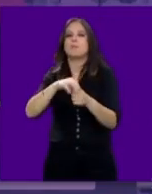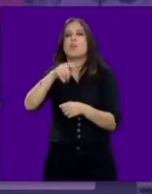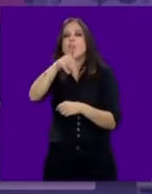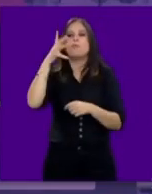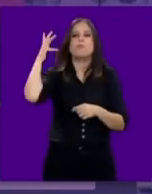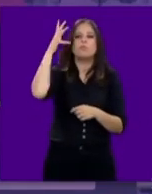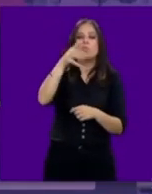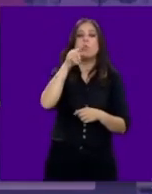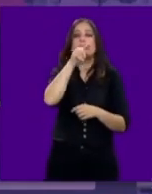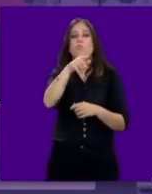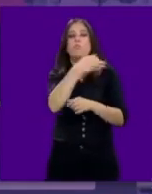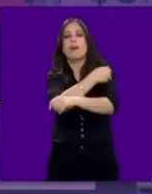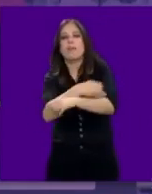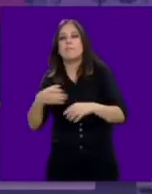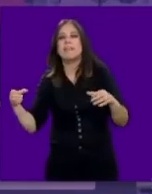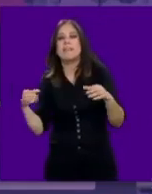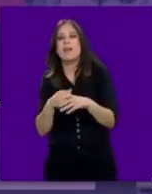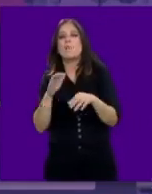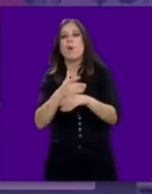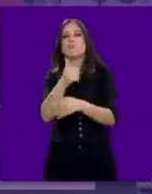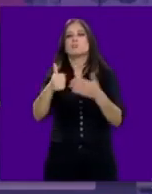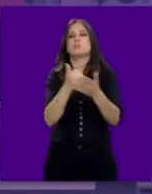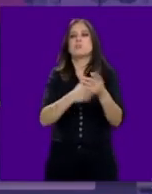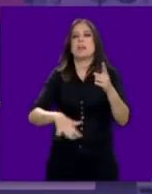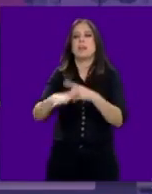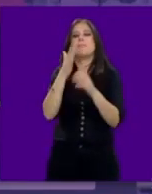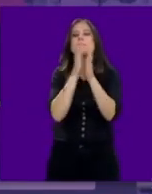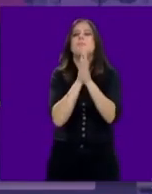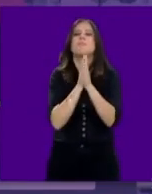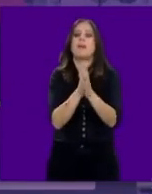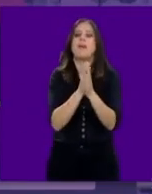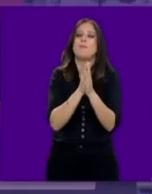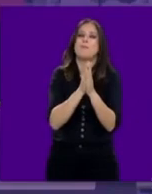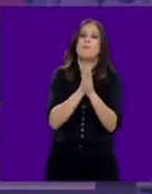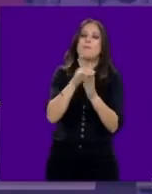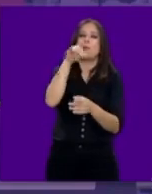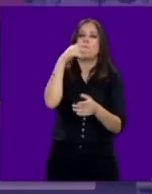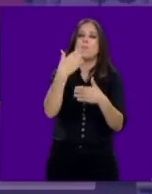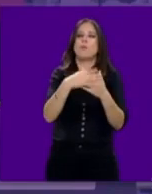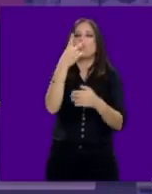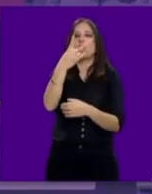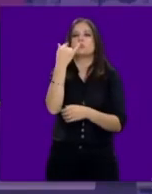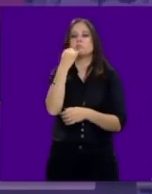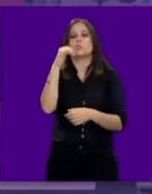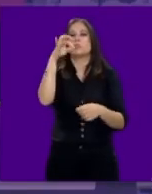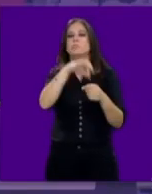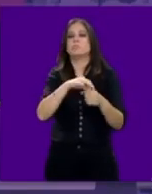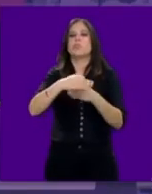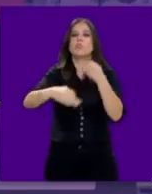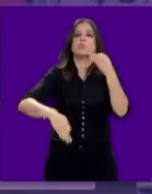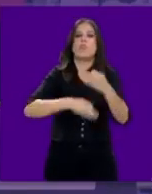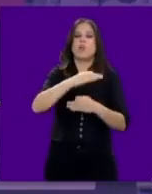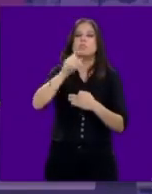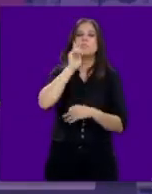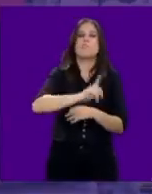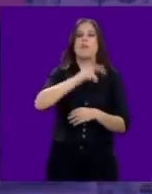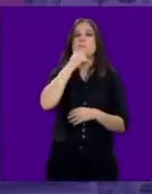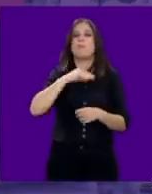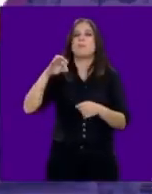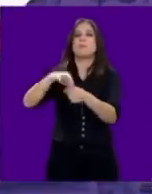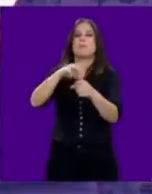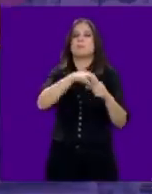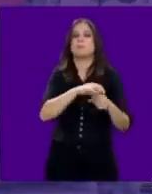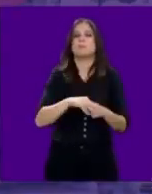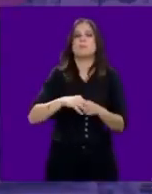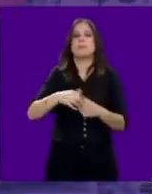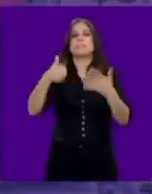futuro, por ti, por tu familia, por la ciudad. Te lo suplico, por favor, este 2 de junio salgamos todas y todos a votar.